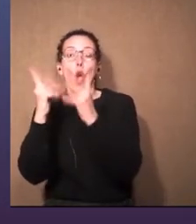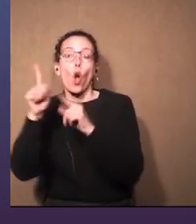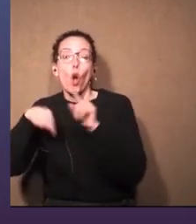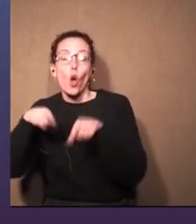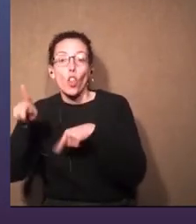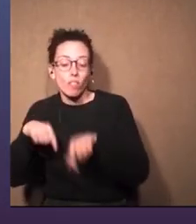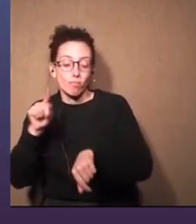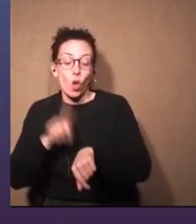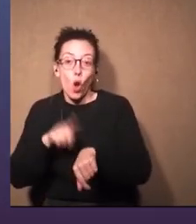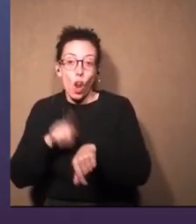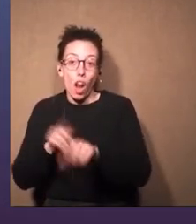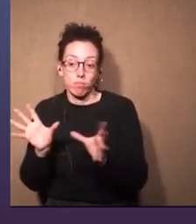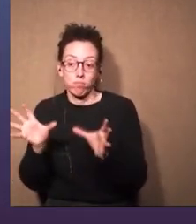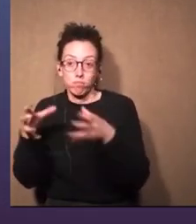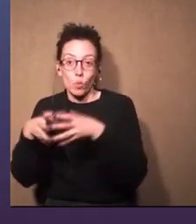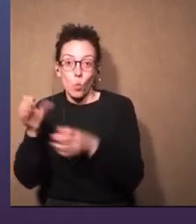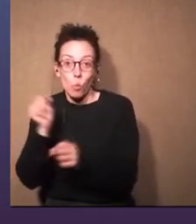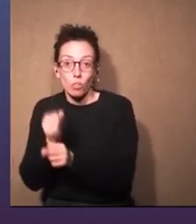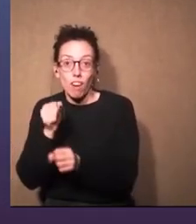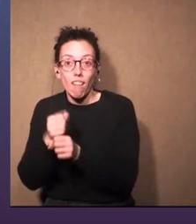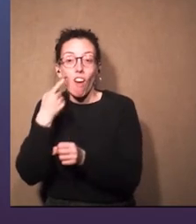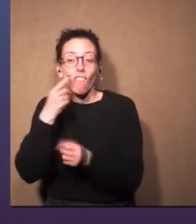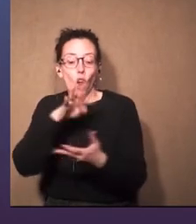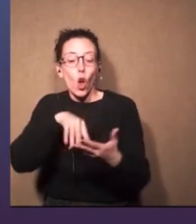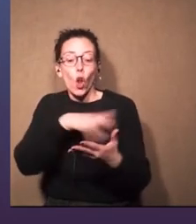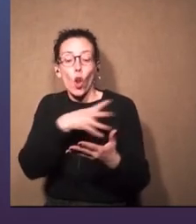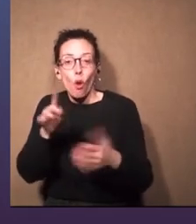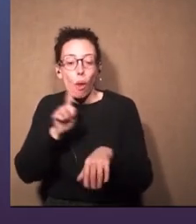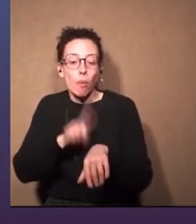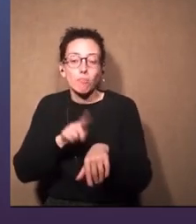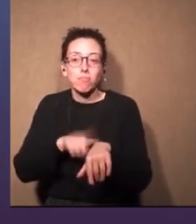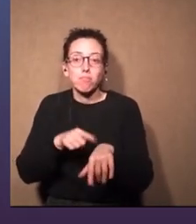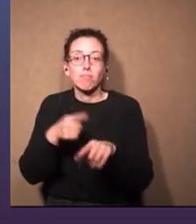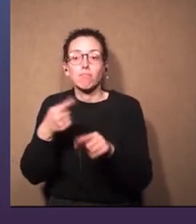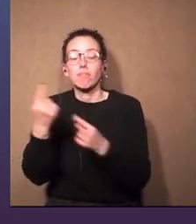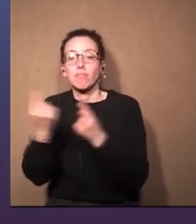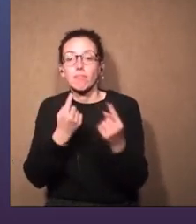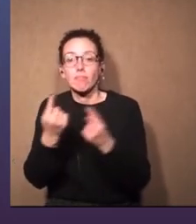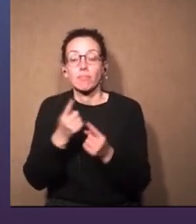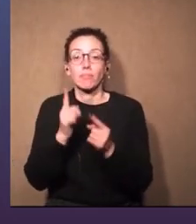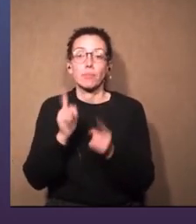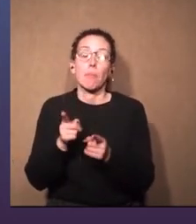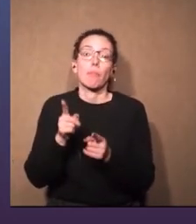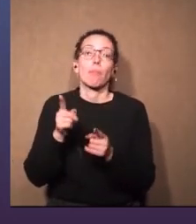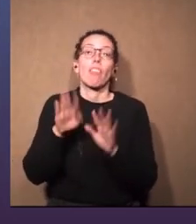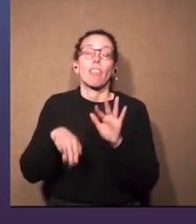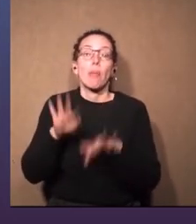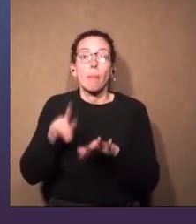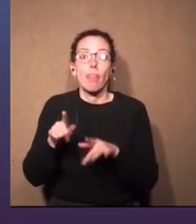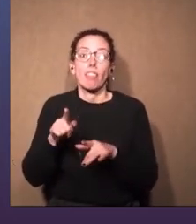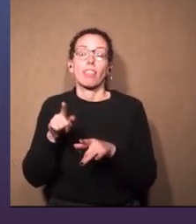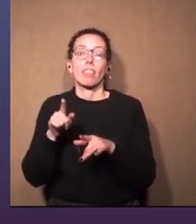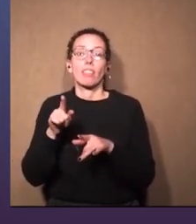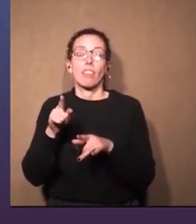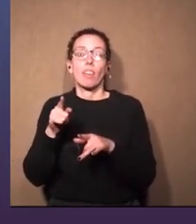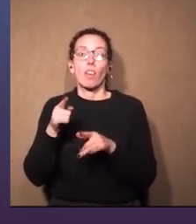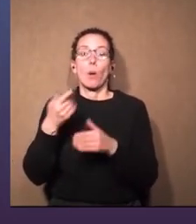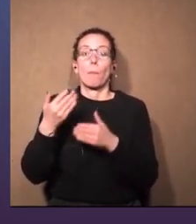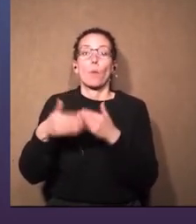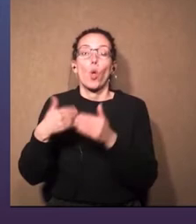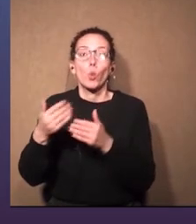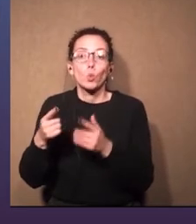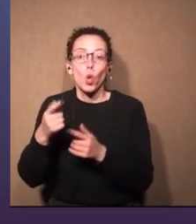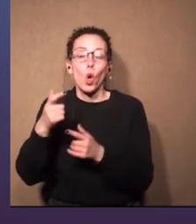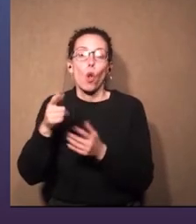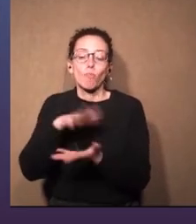coordinando los horarios del equipo con el cronograma a partir de las reuniones que teníamos con productores, dirección